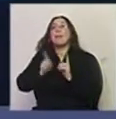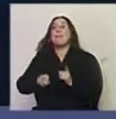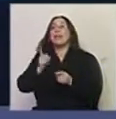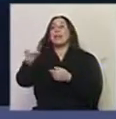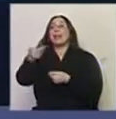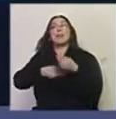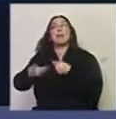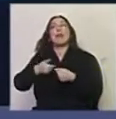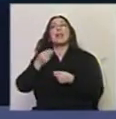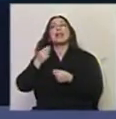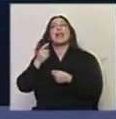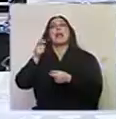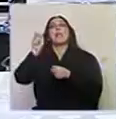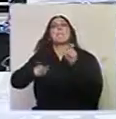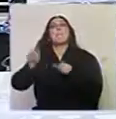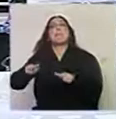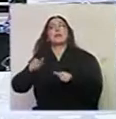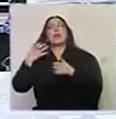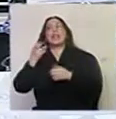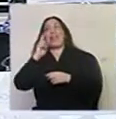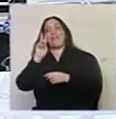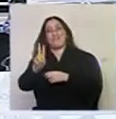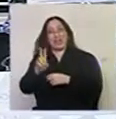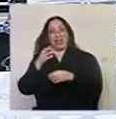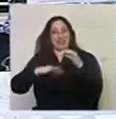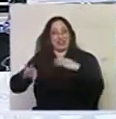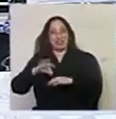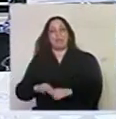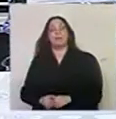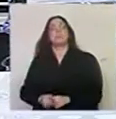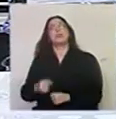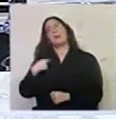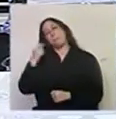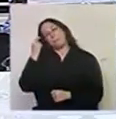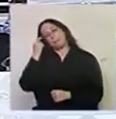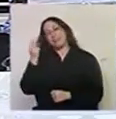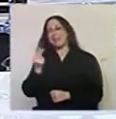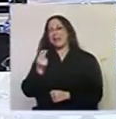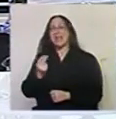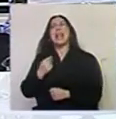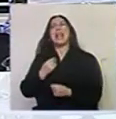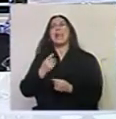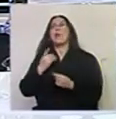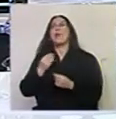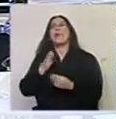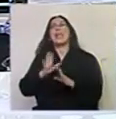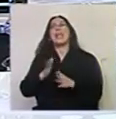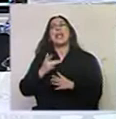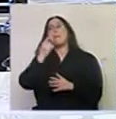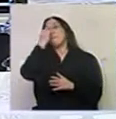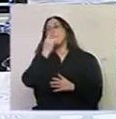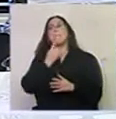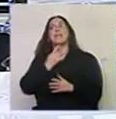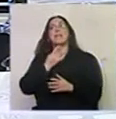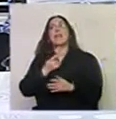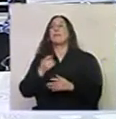público va teniendo. Ahora Martín y Diego, yo estaba pensando en los perfiles porque Gabriela